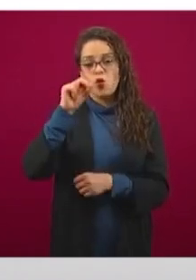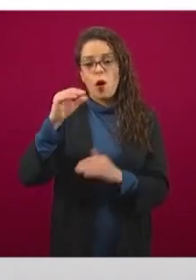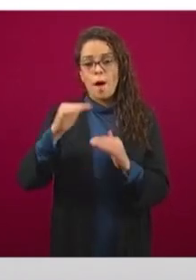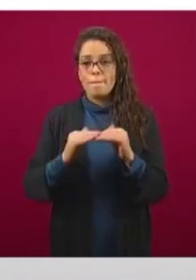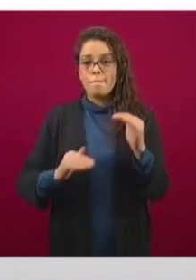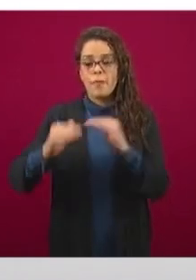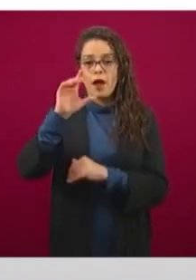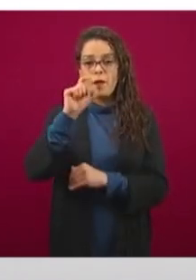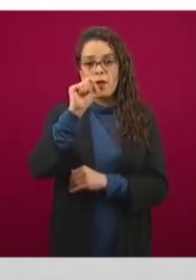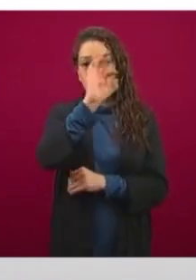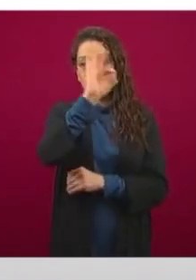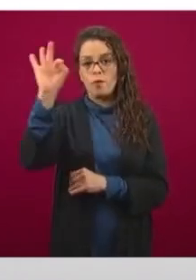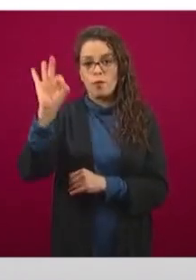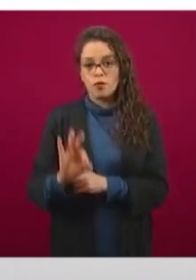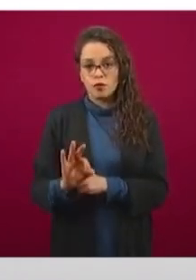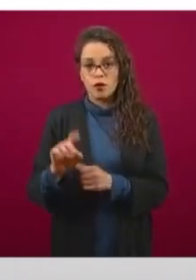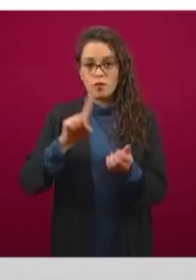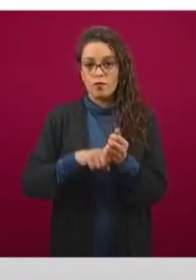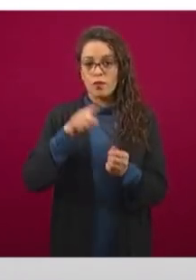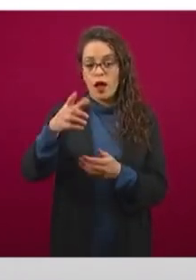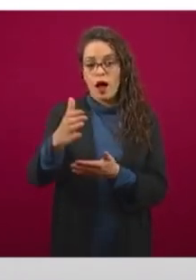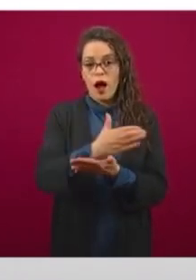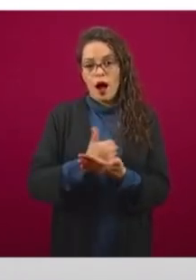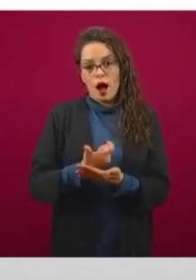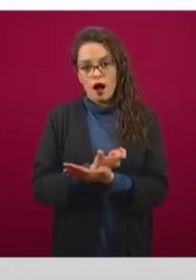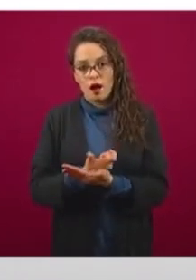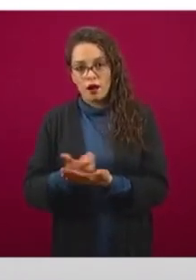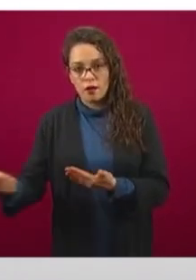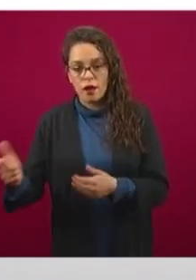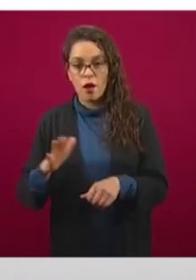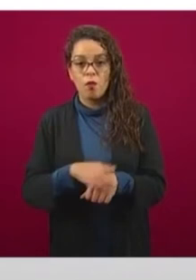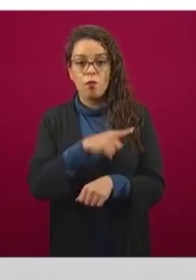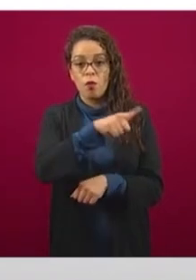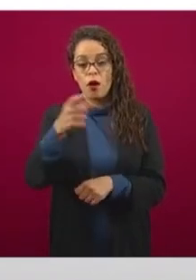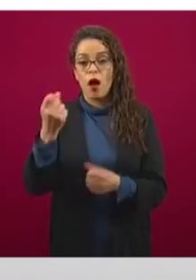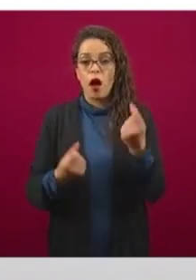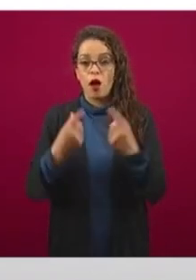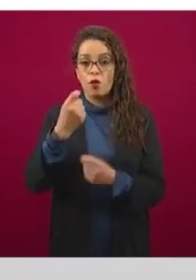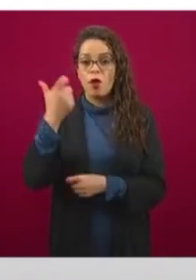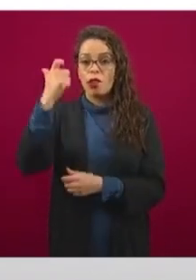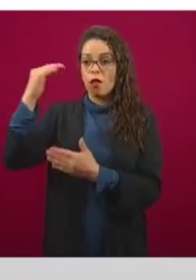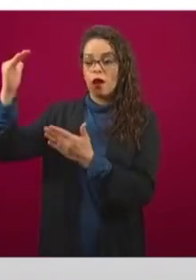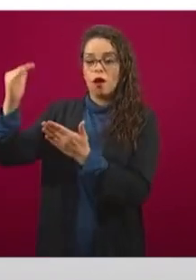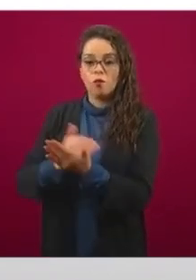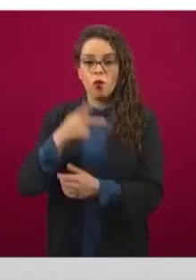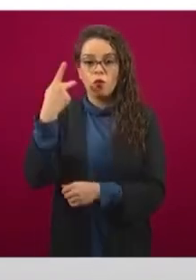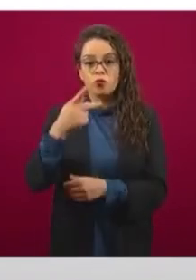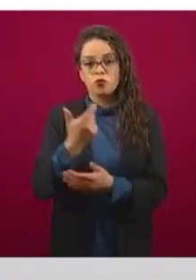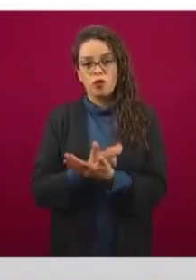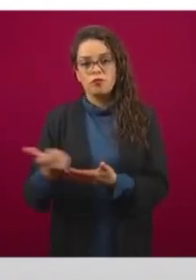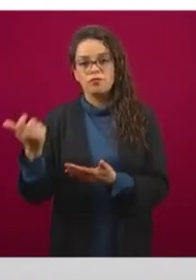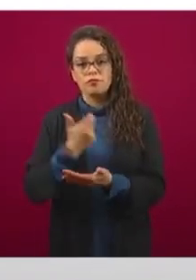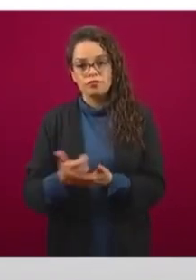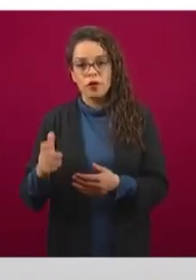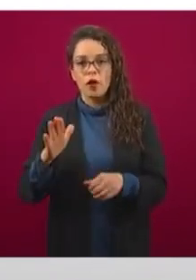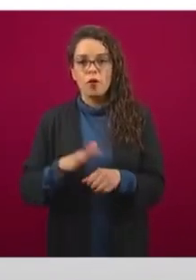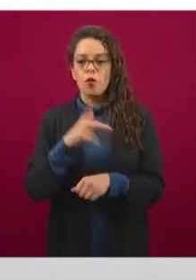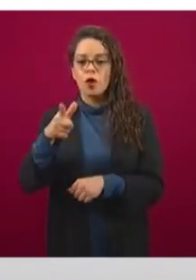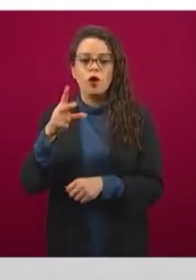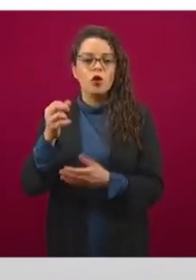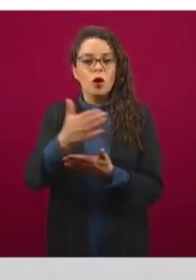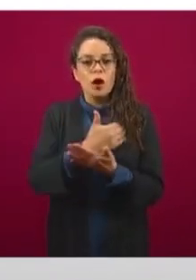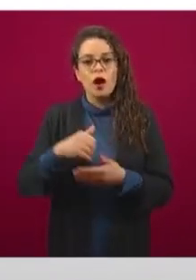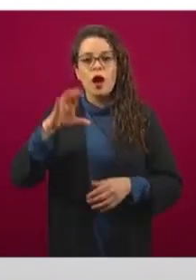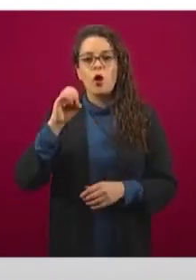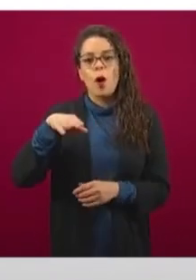trabajador, trabajadores que hayan sufrido una disminución en su ingreso, porque a lo mejor no están recibiendo comisiones o